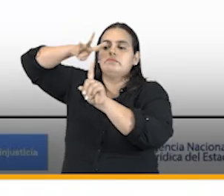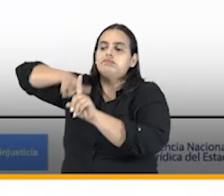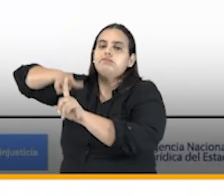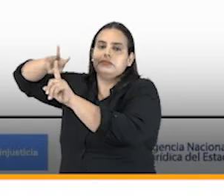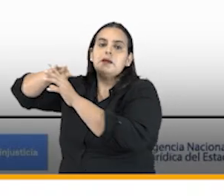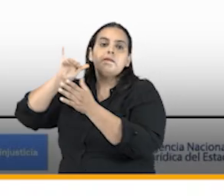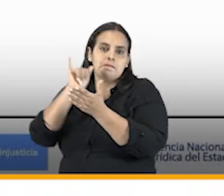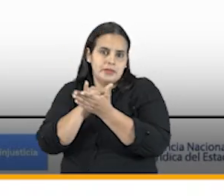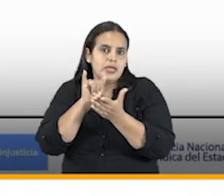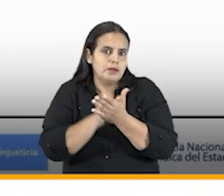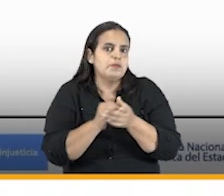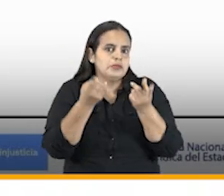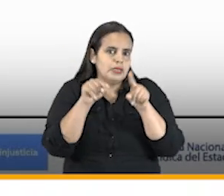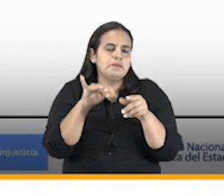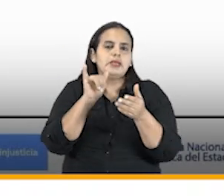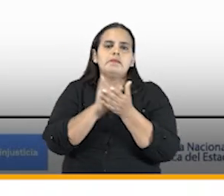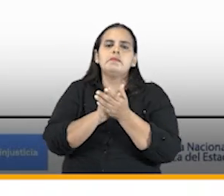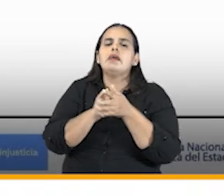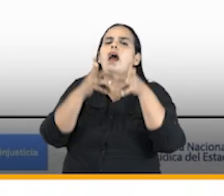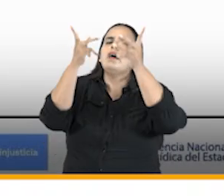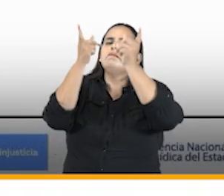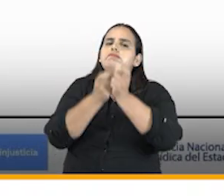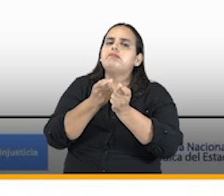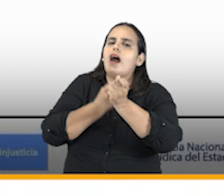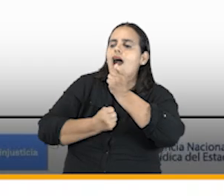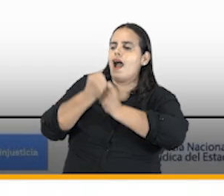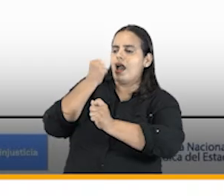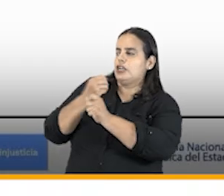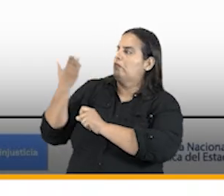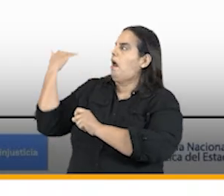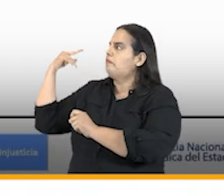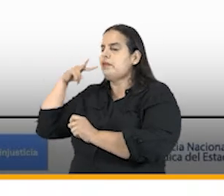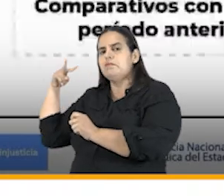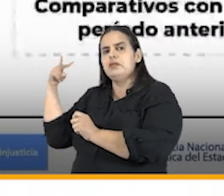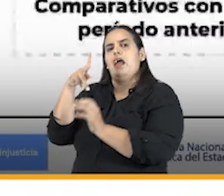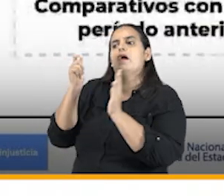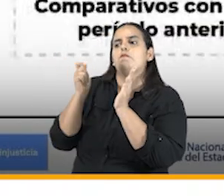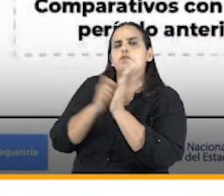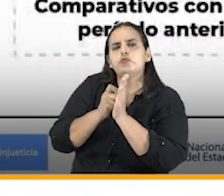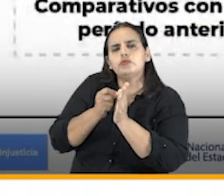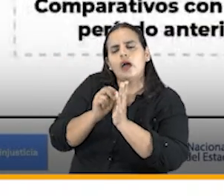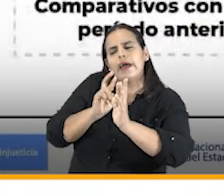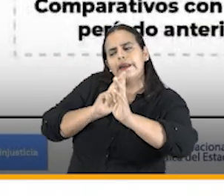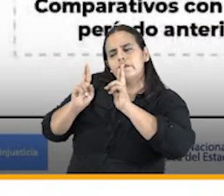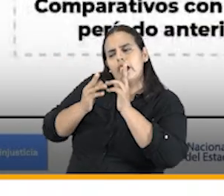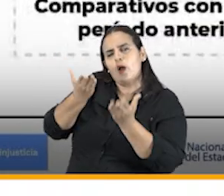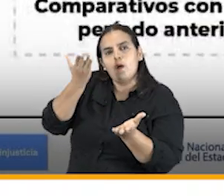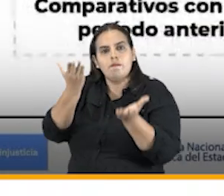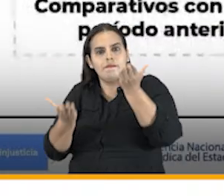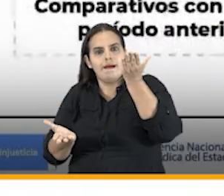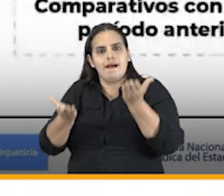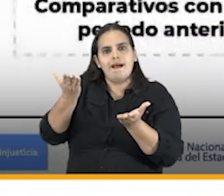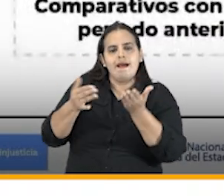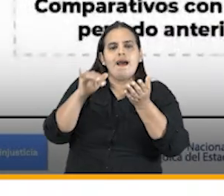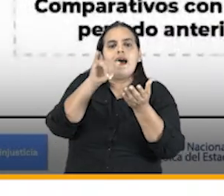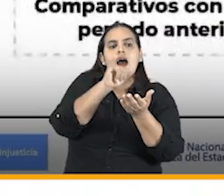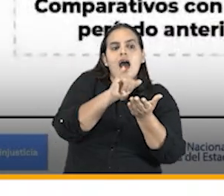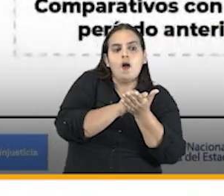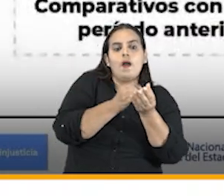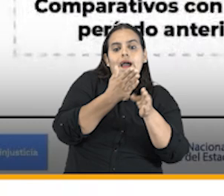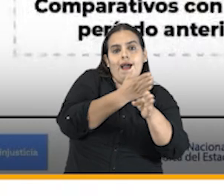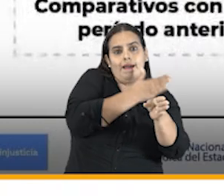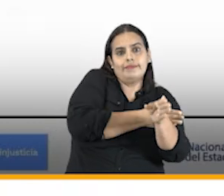permiten mirar las cifras de años previos para tener unos puntos de referencia y poder tener comparación frente a lo que se ha hecho en los periodos anteriores